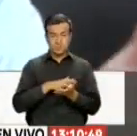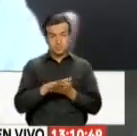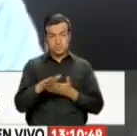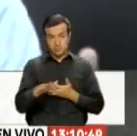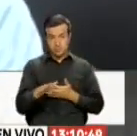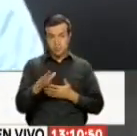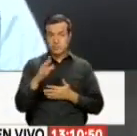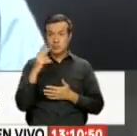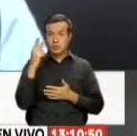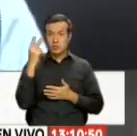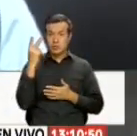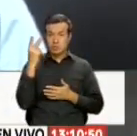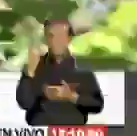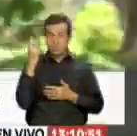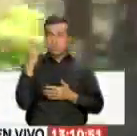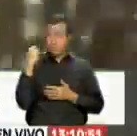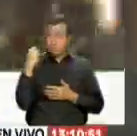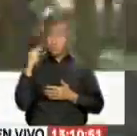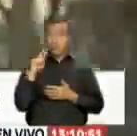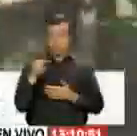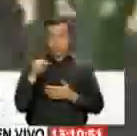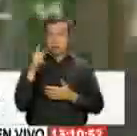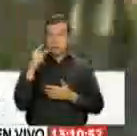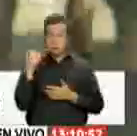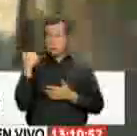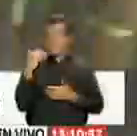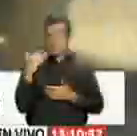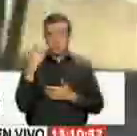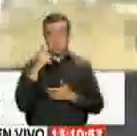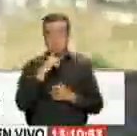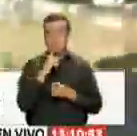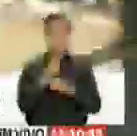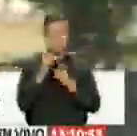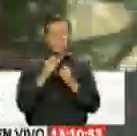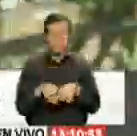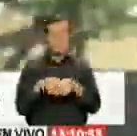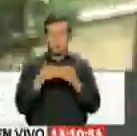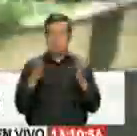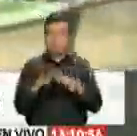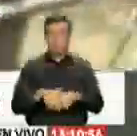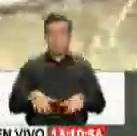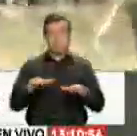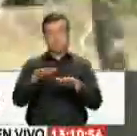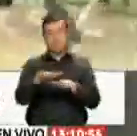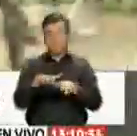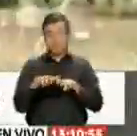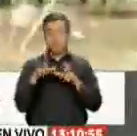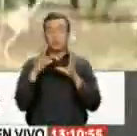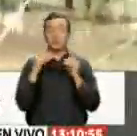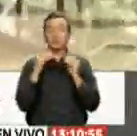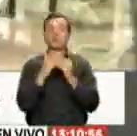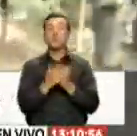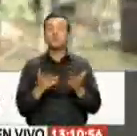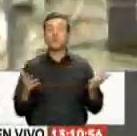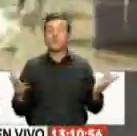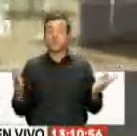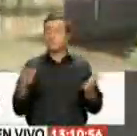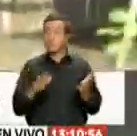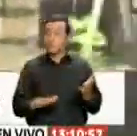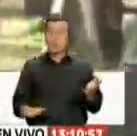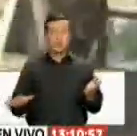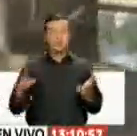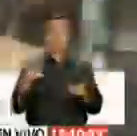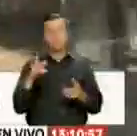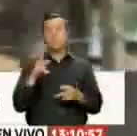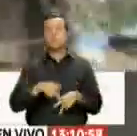estos dos últimos meses. Las pérdidas también se cuentan en el agro. En su mayoría, los sectores afectados